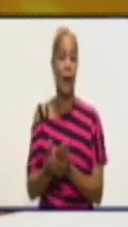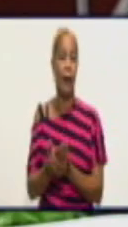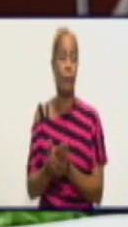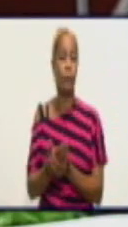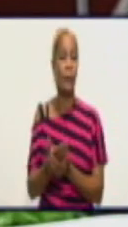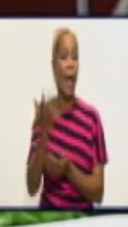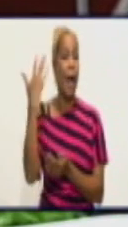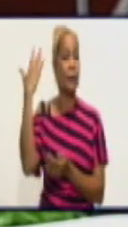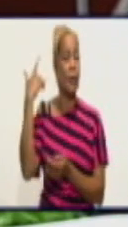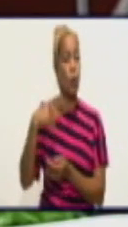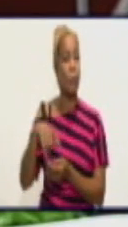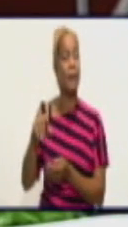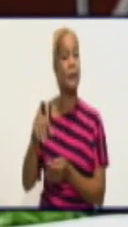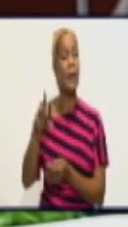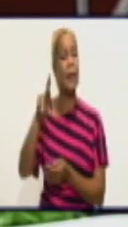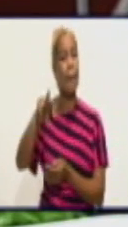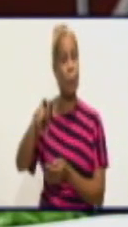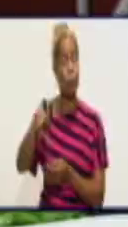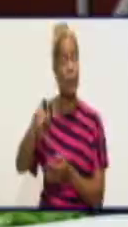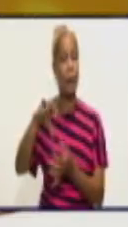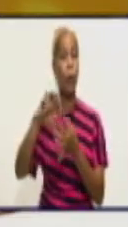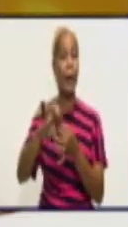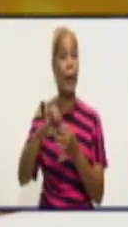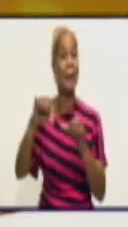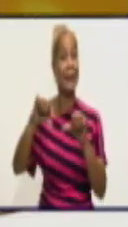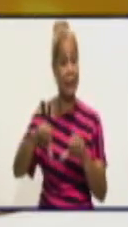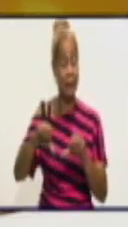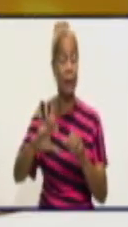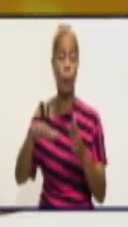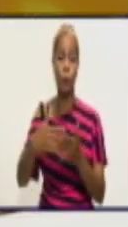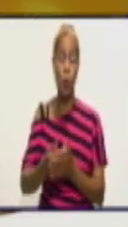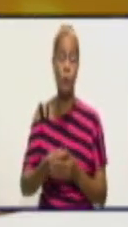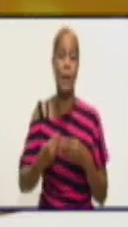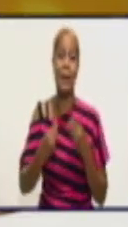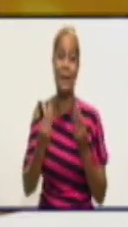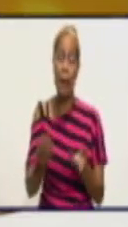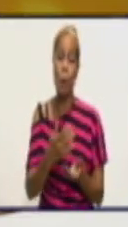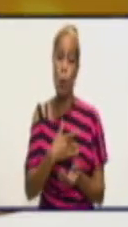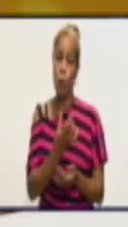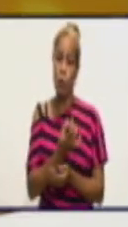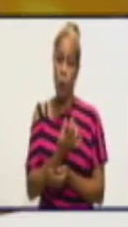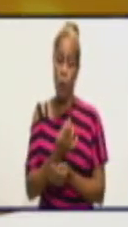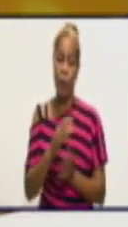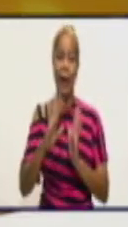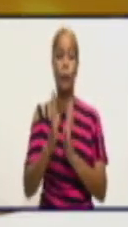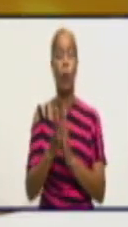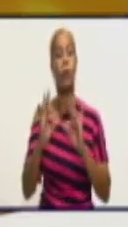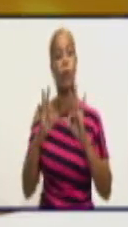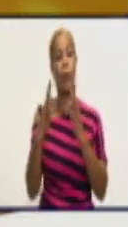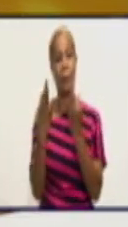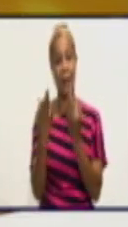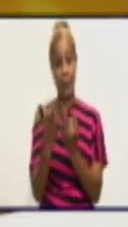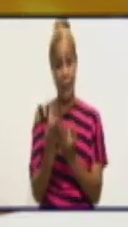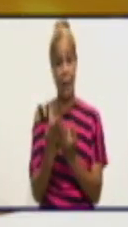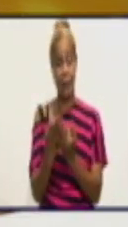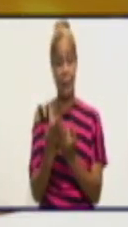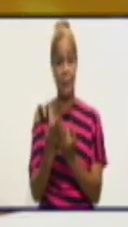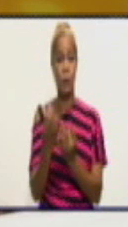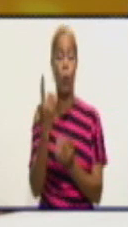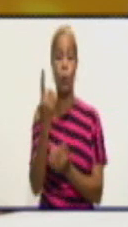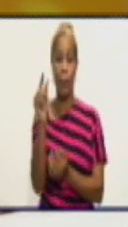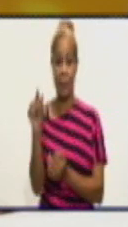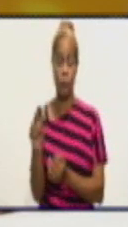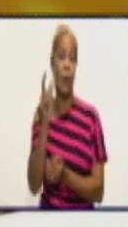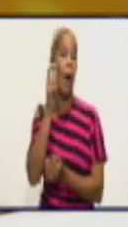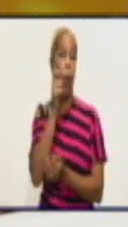estado crítico hace varios días. Le damos las condolencias a familiares y amistades. Esto es una paciente del sexo femenino del municipio